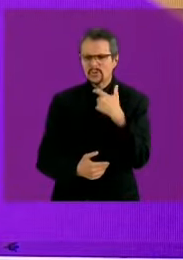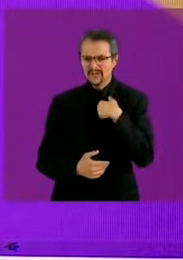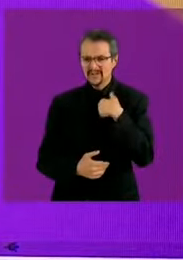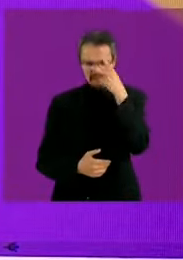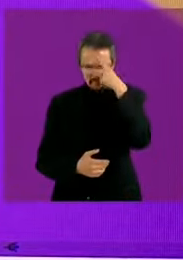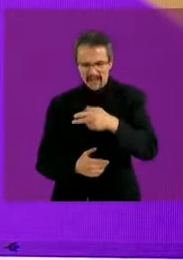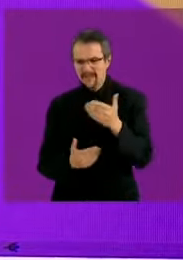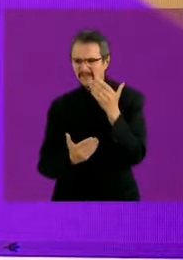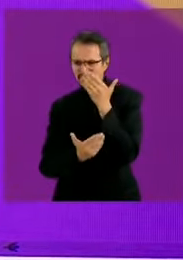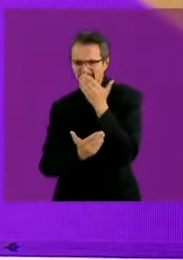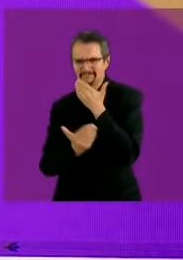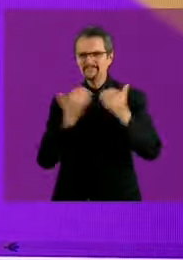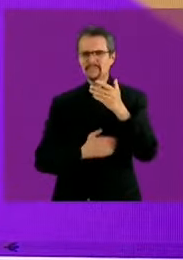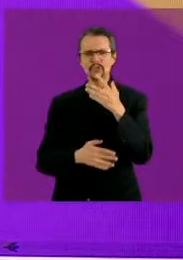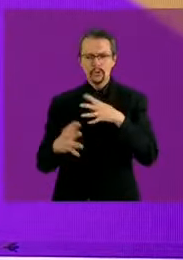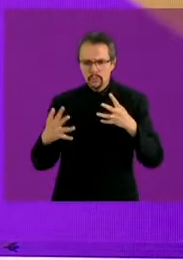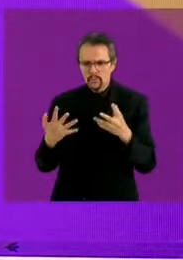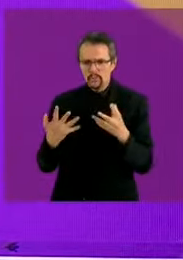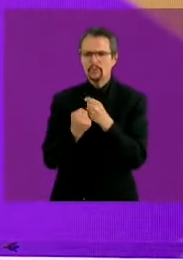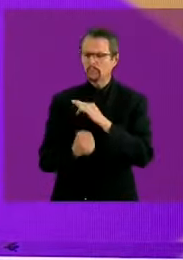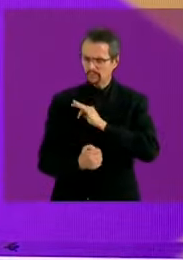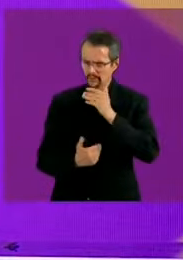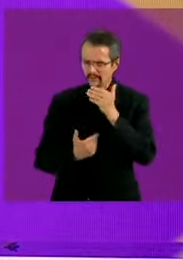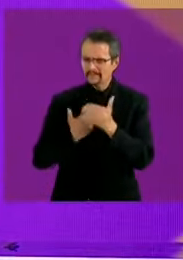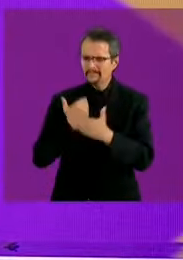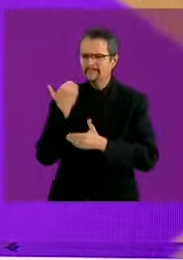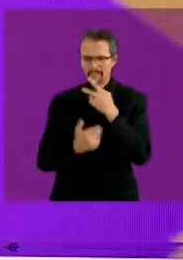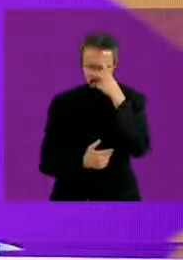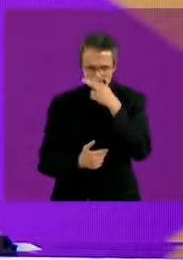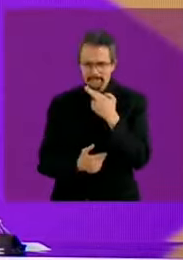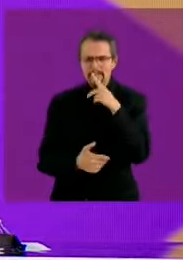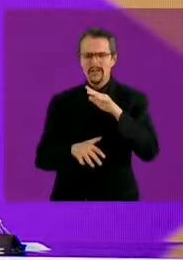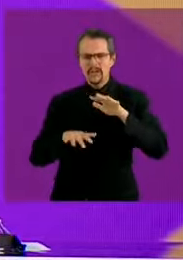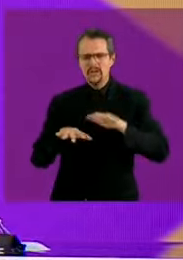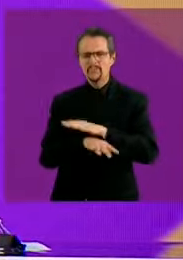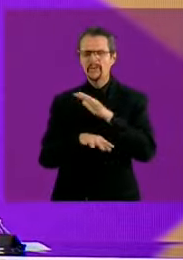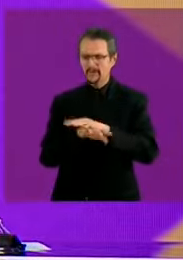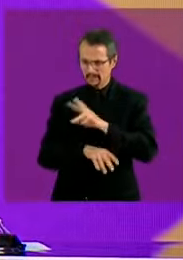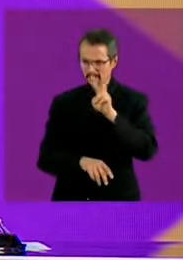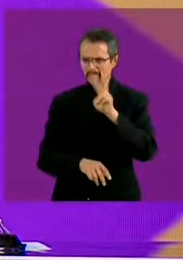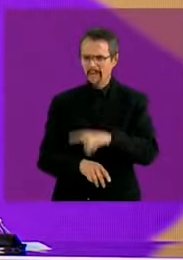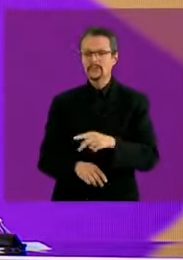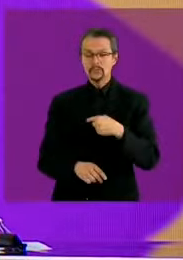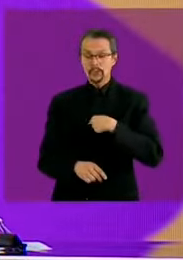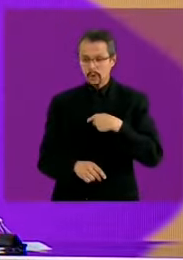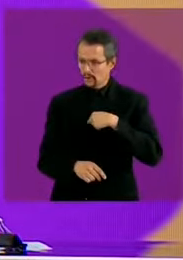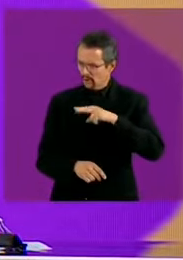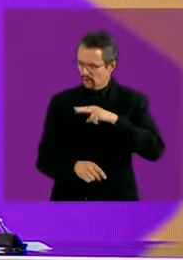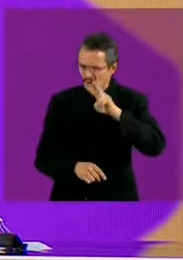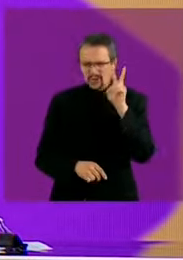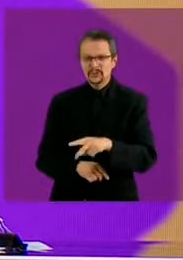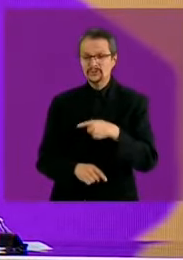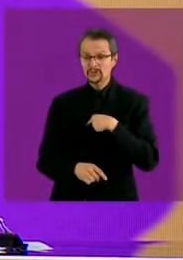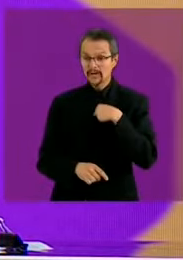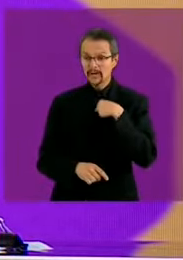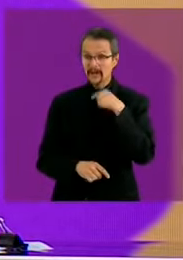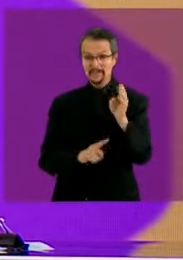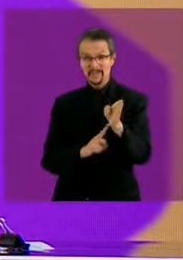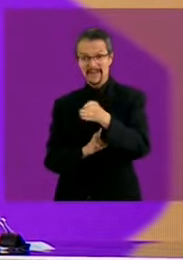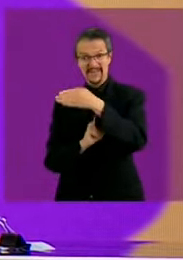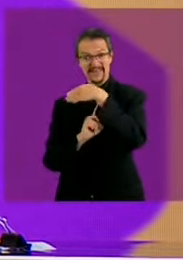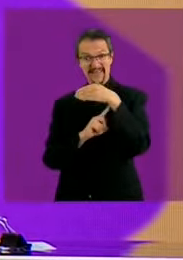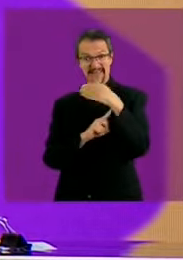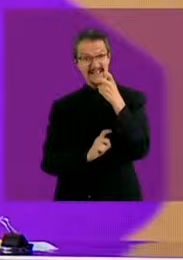entre todos distinto y de verdad esta bandera no se la quitaré a nadie esta